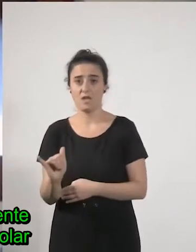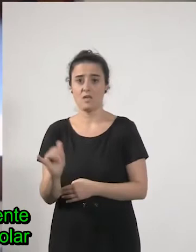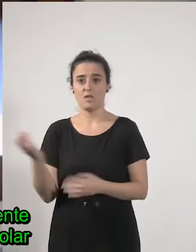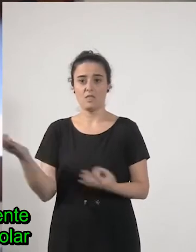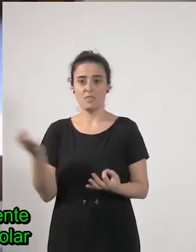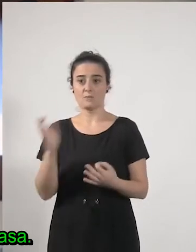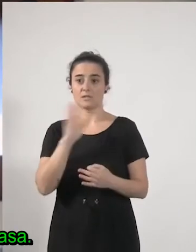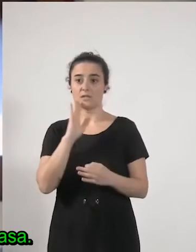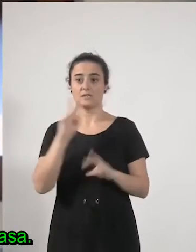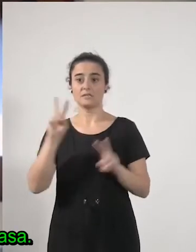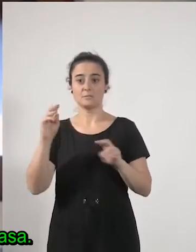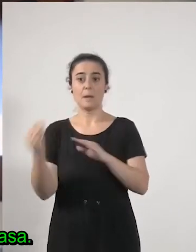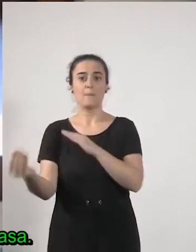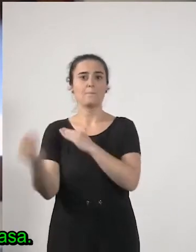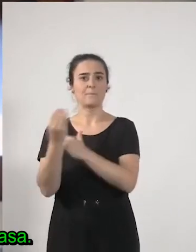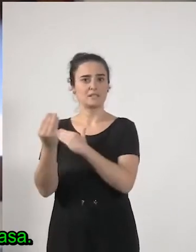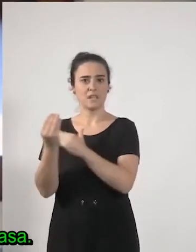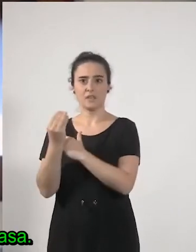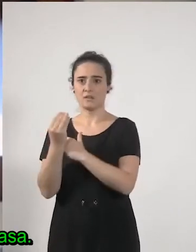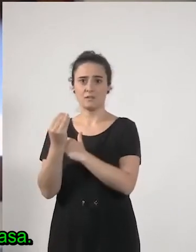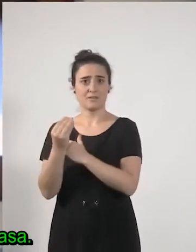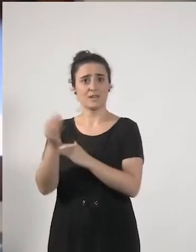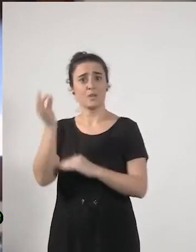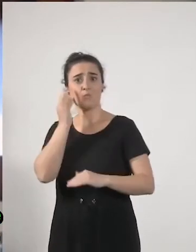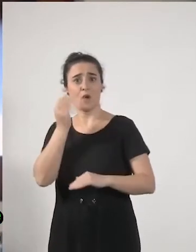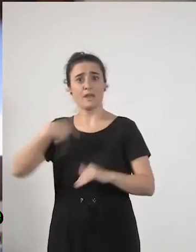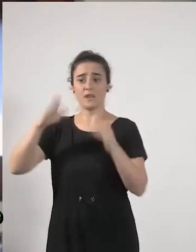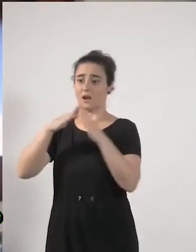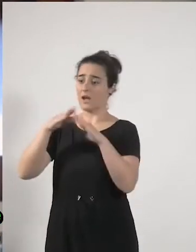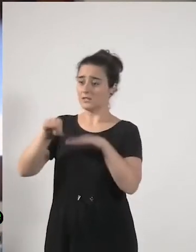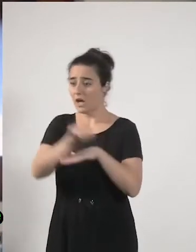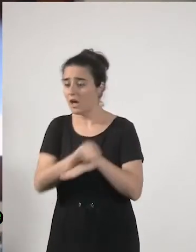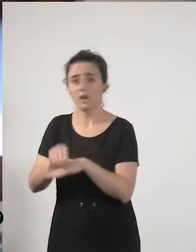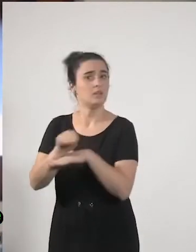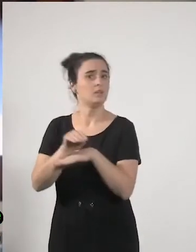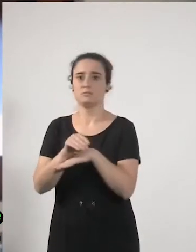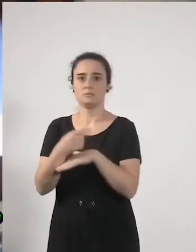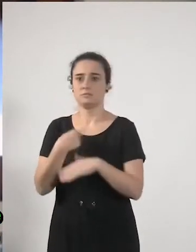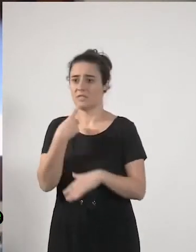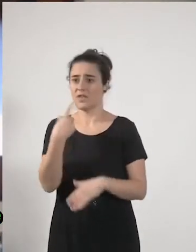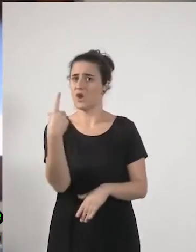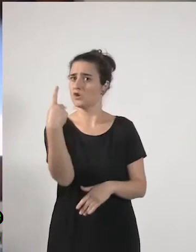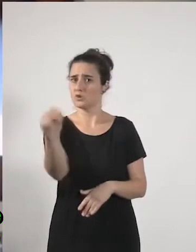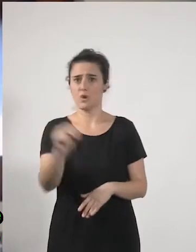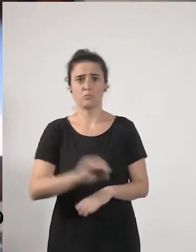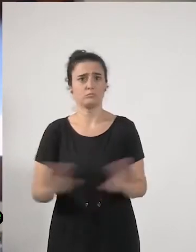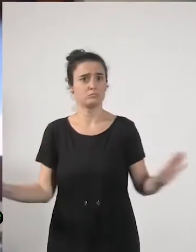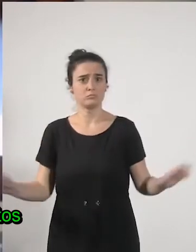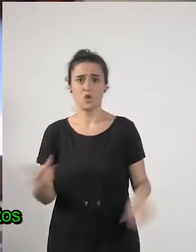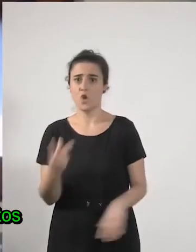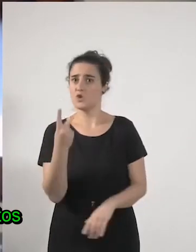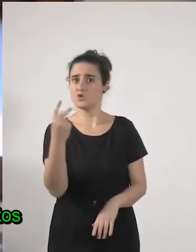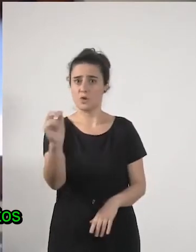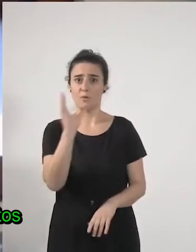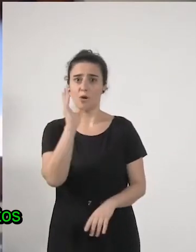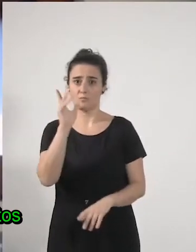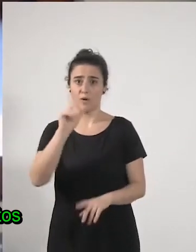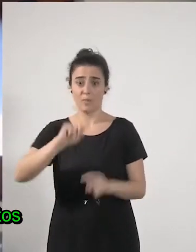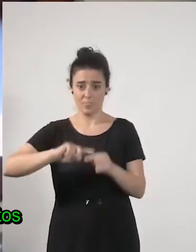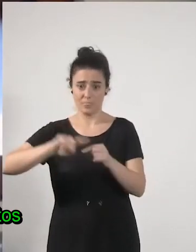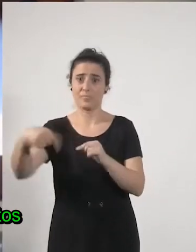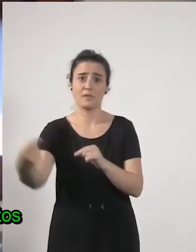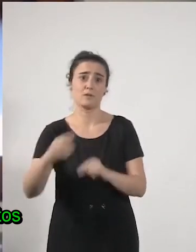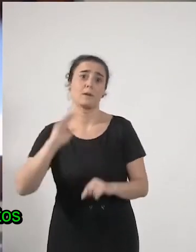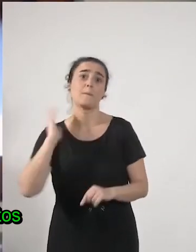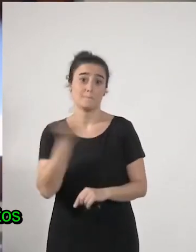esta que nos van a colar para que las mujeres cuidemos en casa tenemos que decir directamente no a este caramelo envenenado por mucho que lo pidan